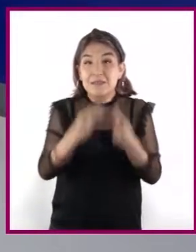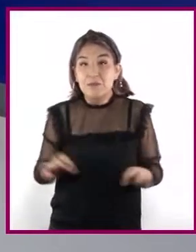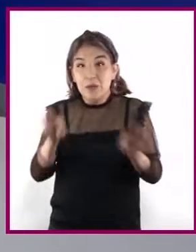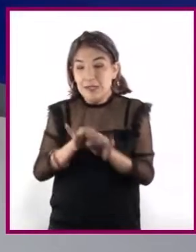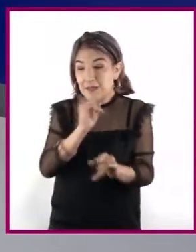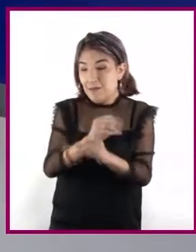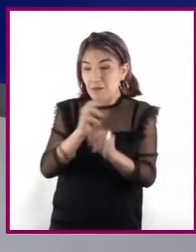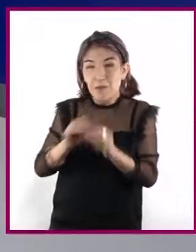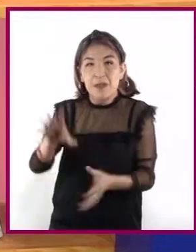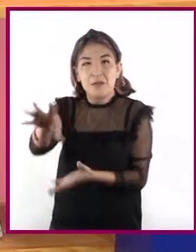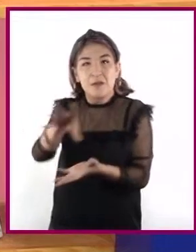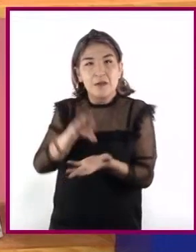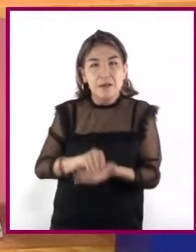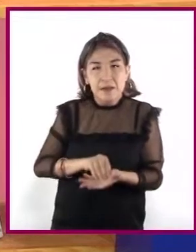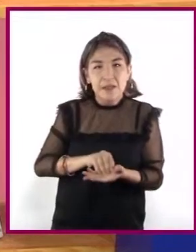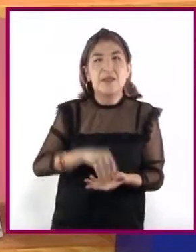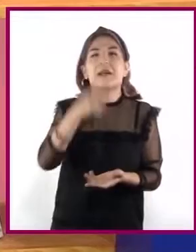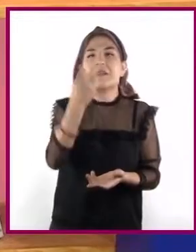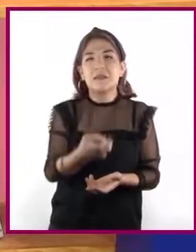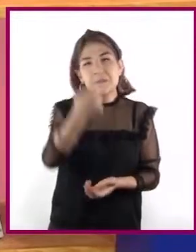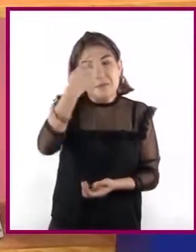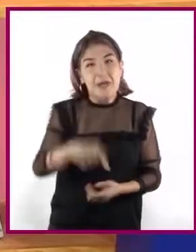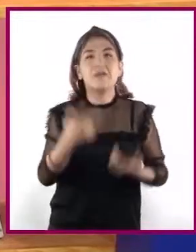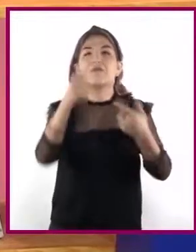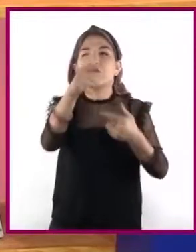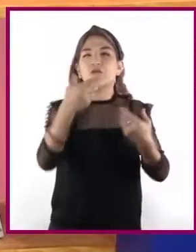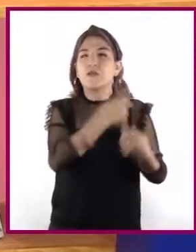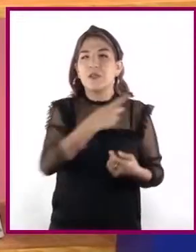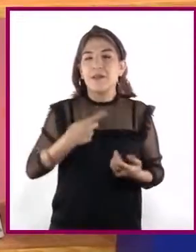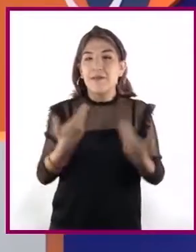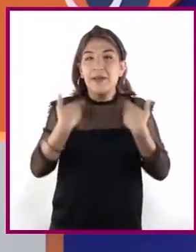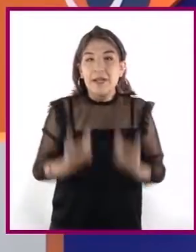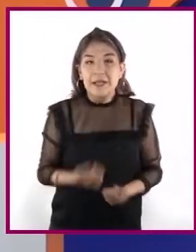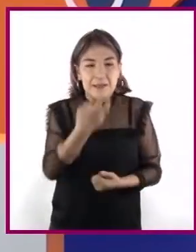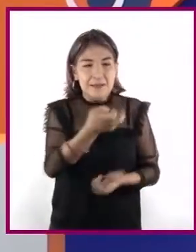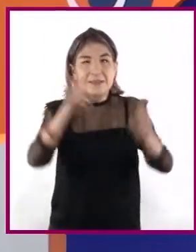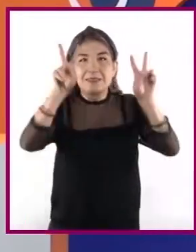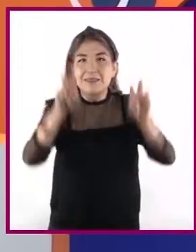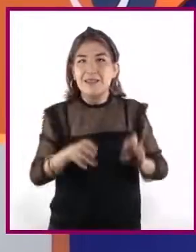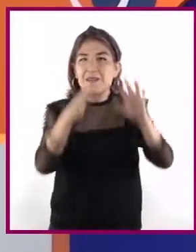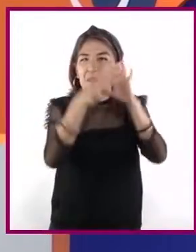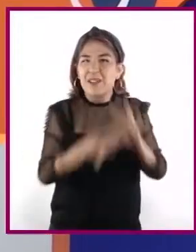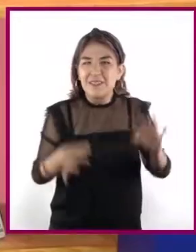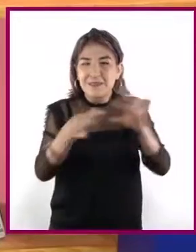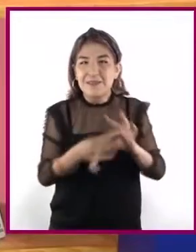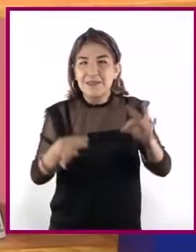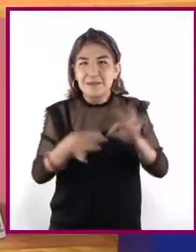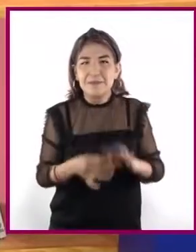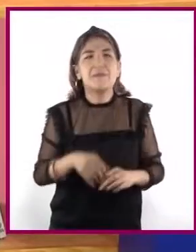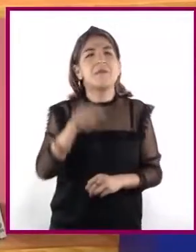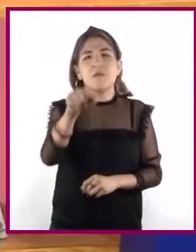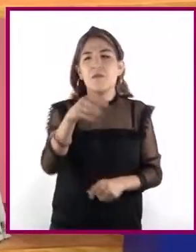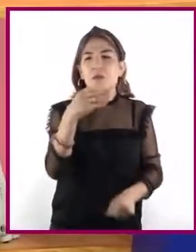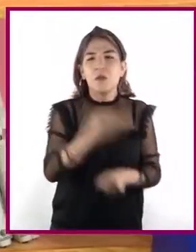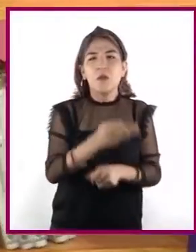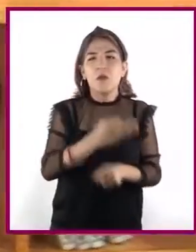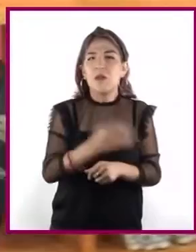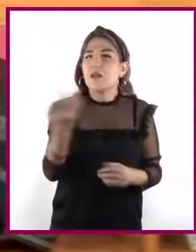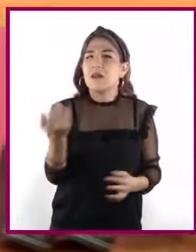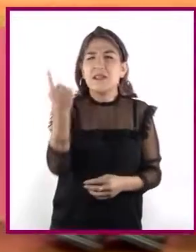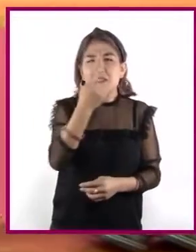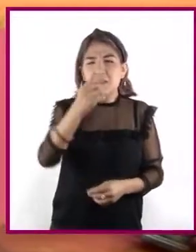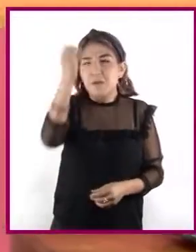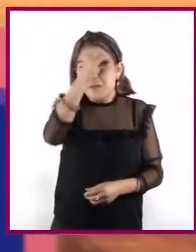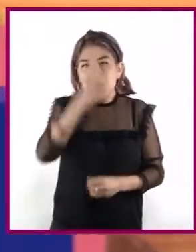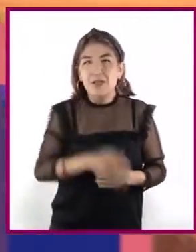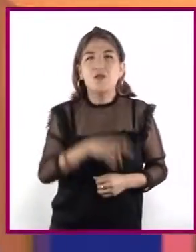indiscutiblemente repercute en la comprensión del tema investigado. ¿Qué les parece? ¿Cómo vivieron